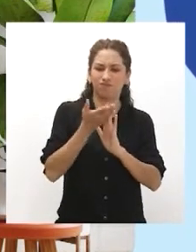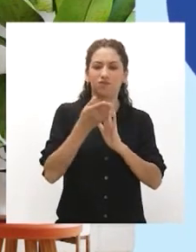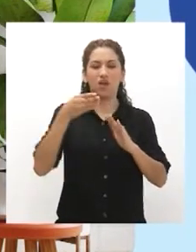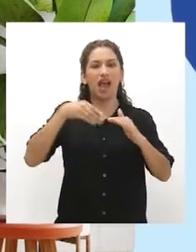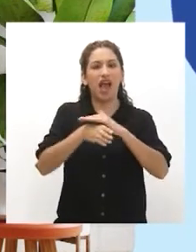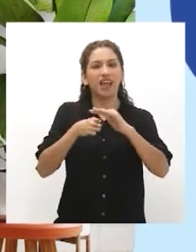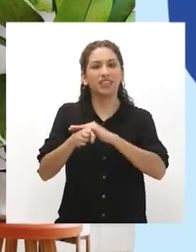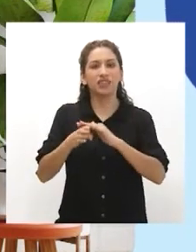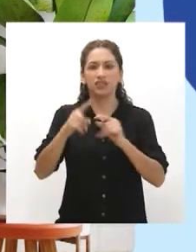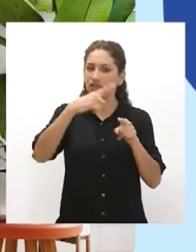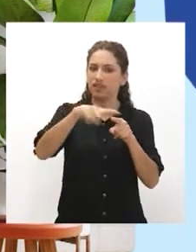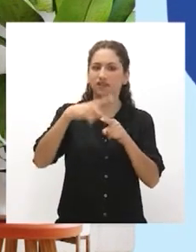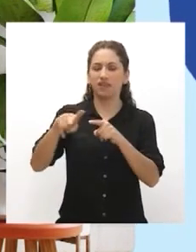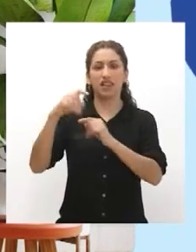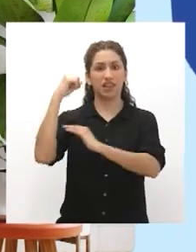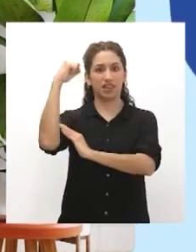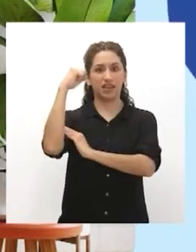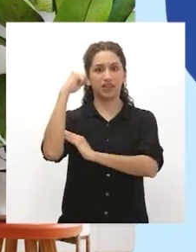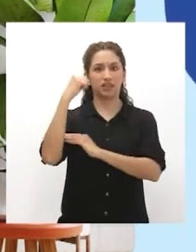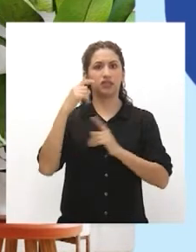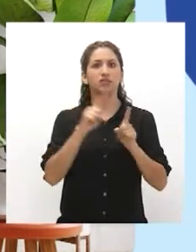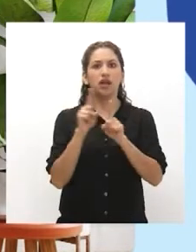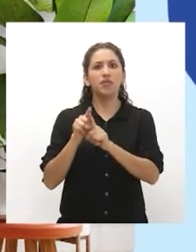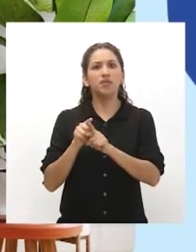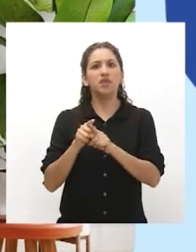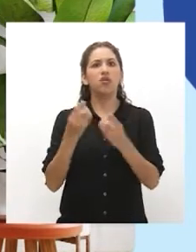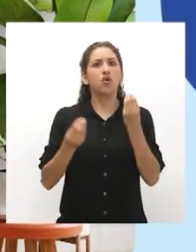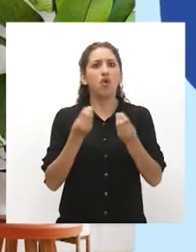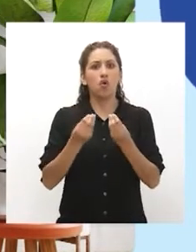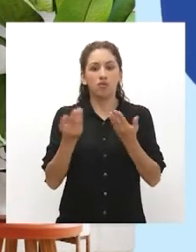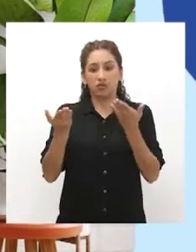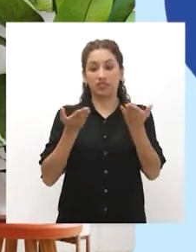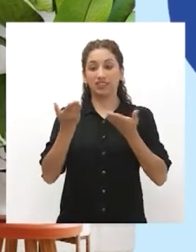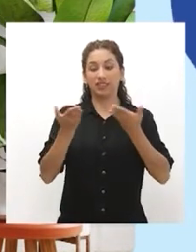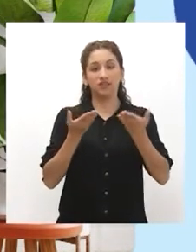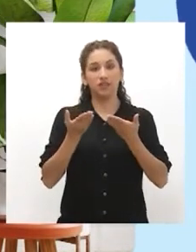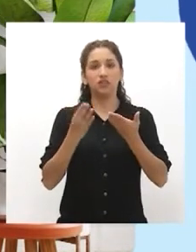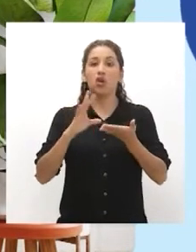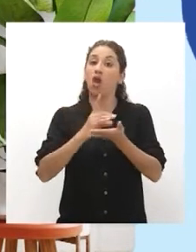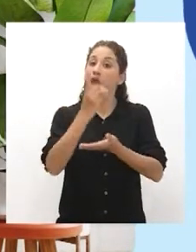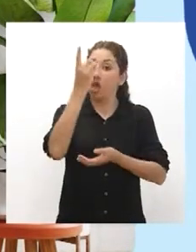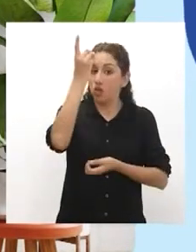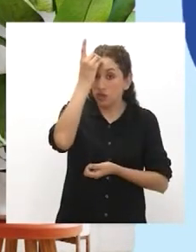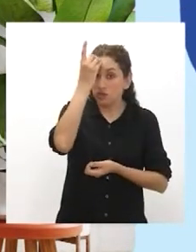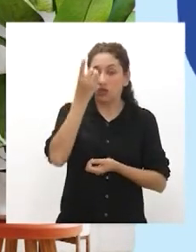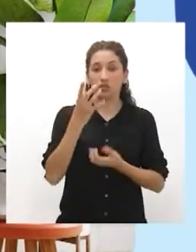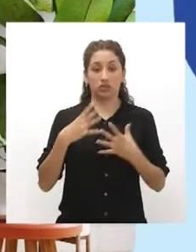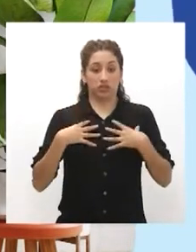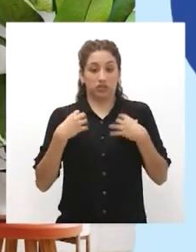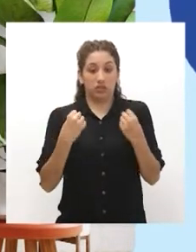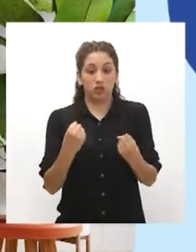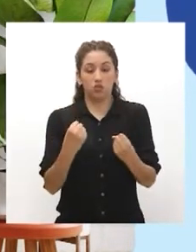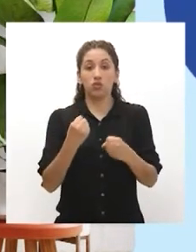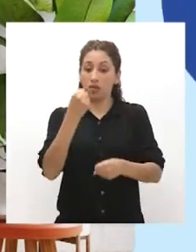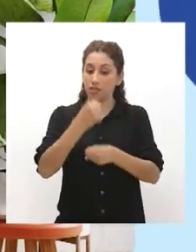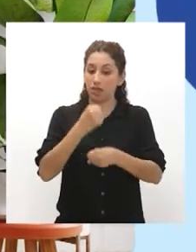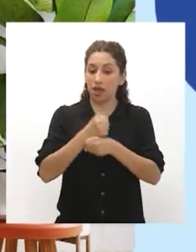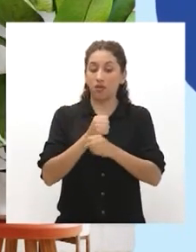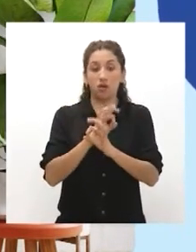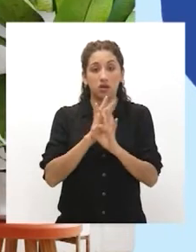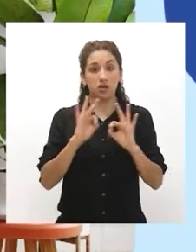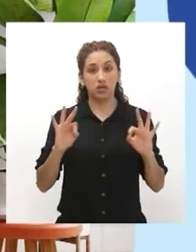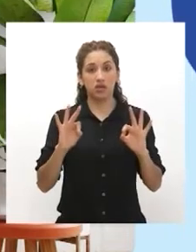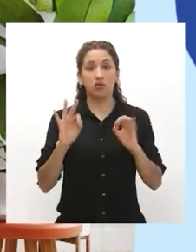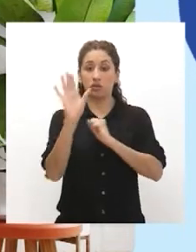ejercicio de derechos, bienes y servicios de calidad, como la educación, la salud, el empleo digno,